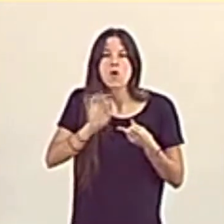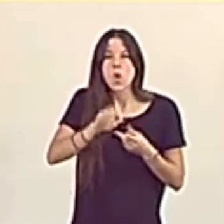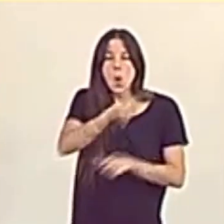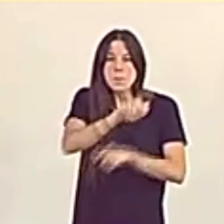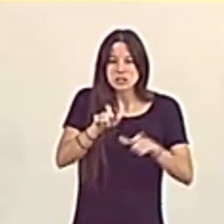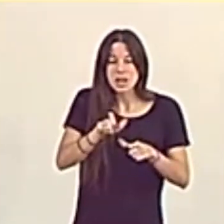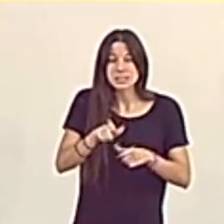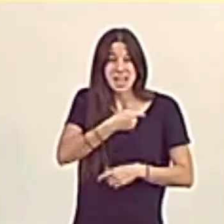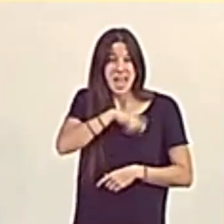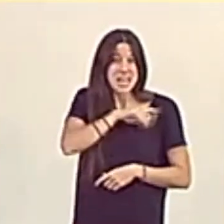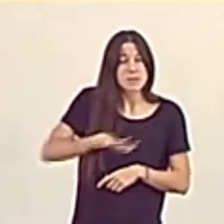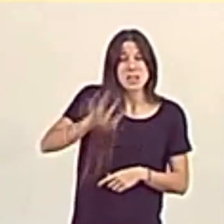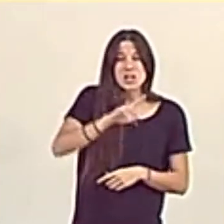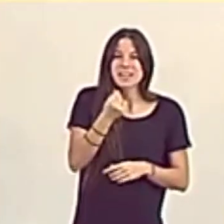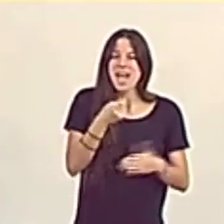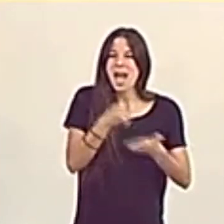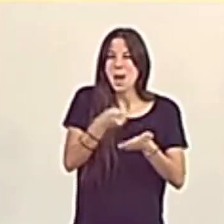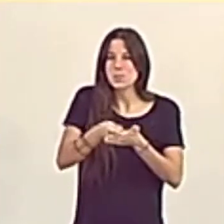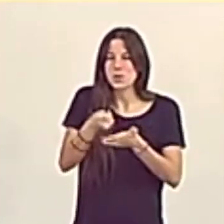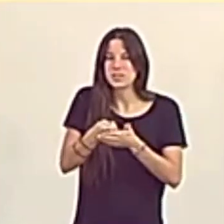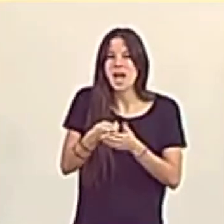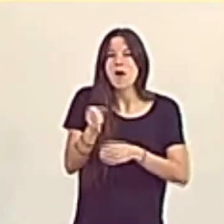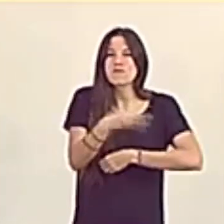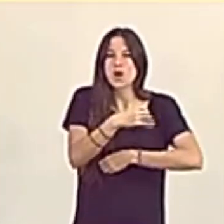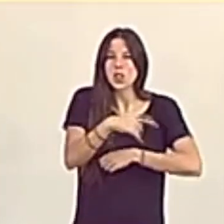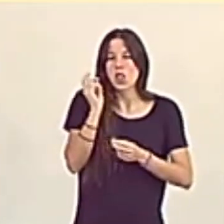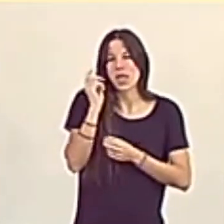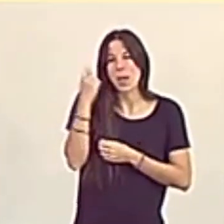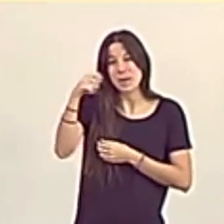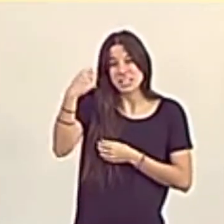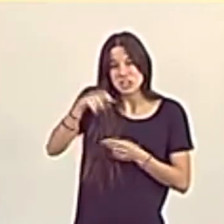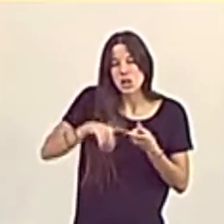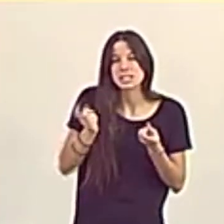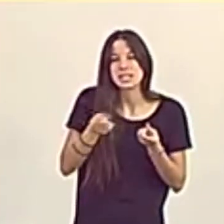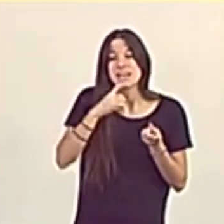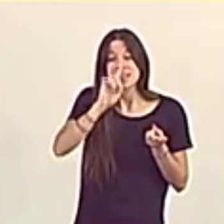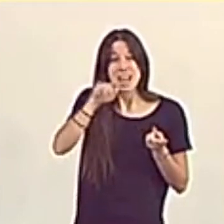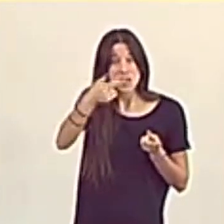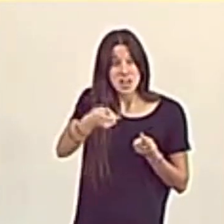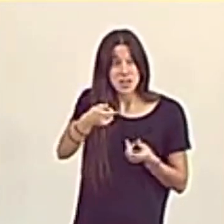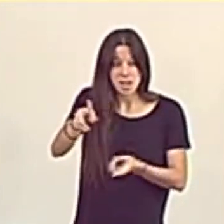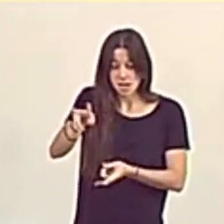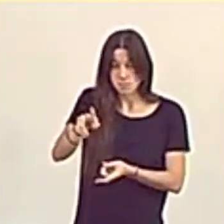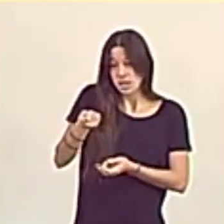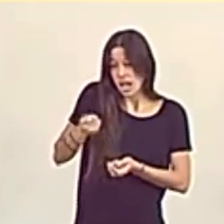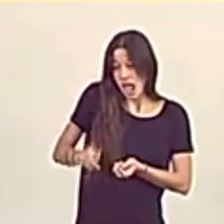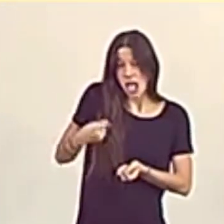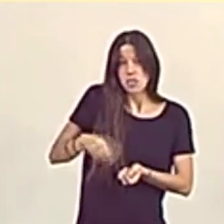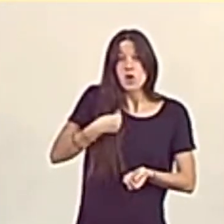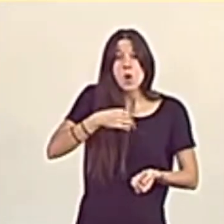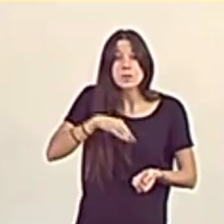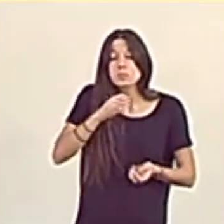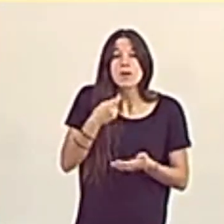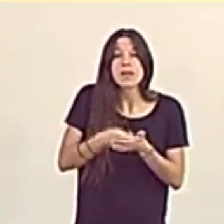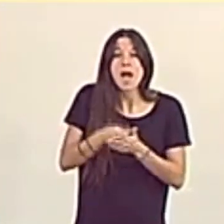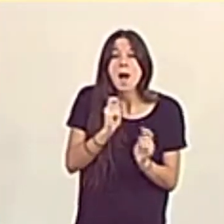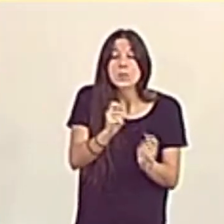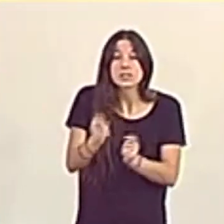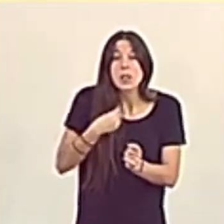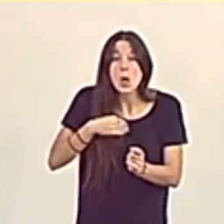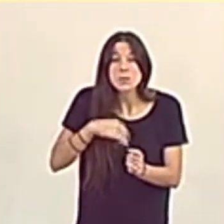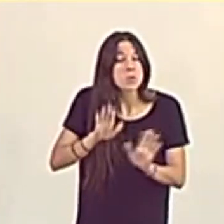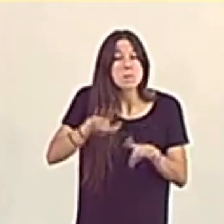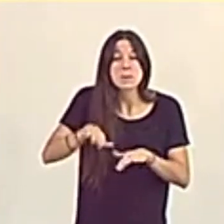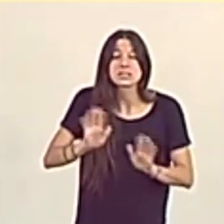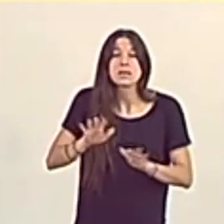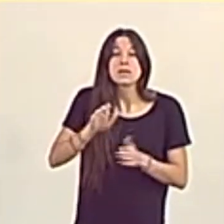aportación a un fondo de pensiones y el año que viene, ganando lo mismo y aportando lo mismo, simplemente van a pagar más IRPF.